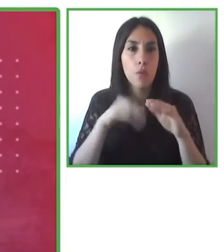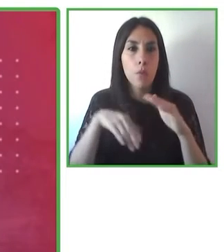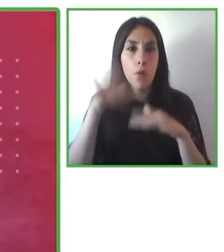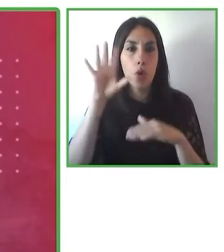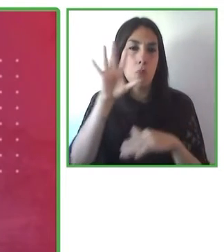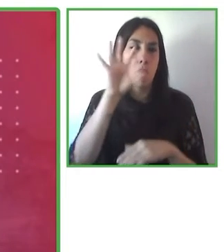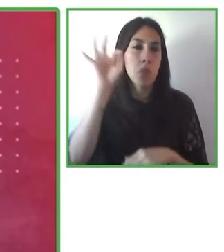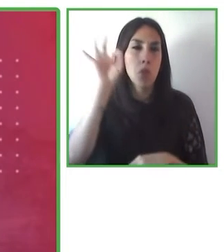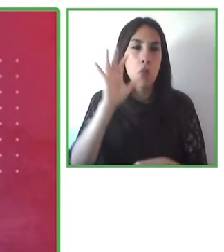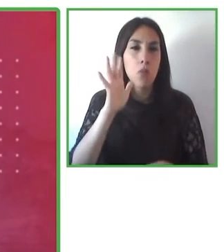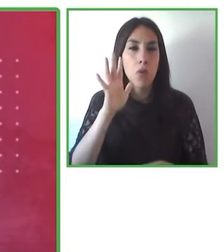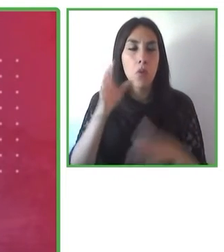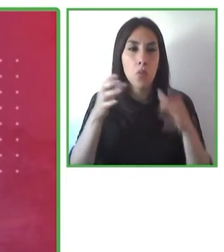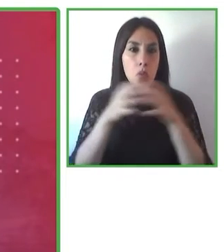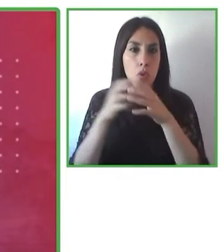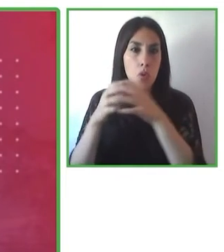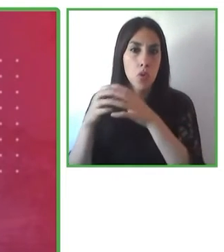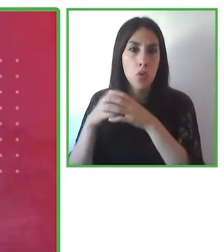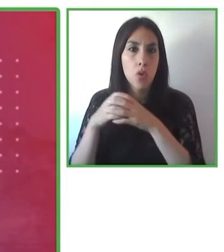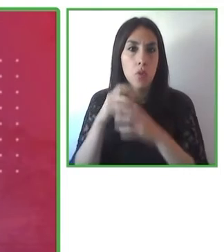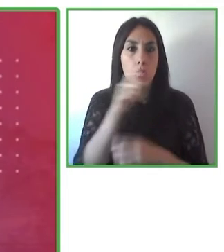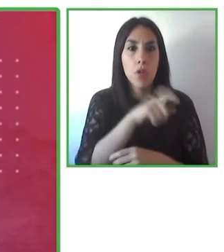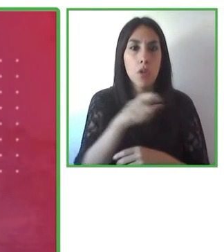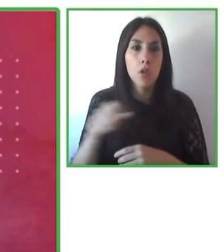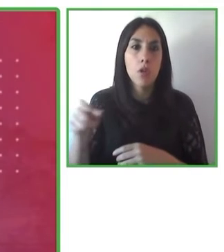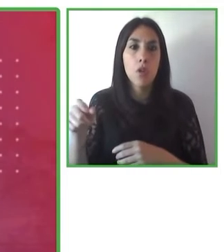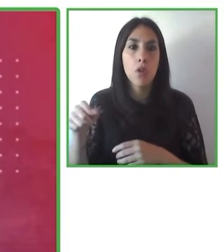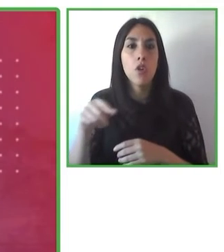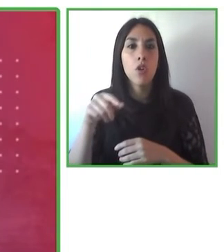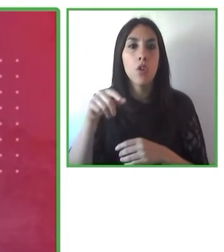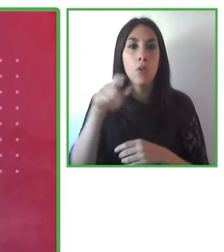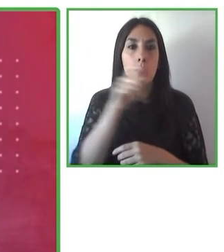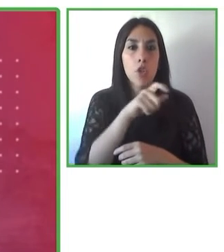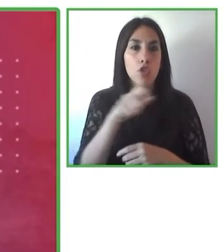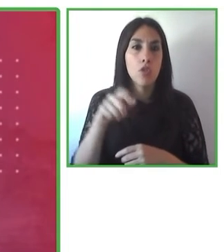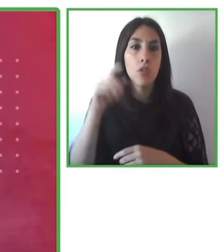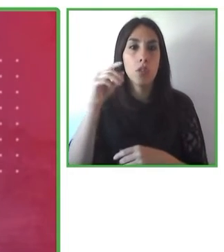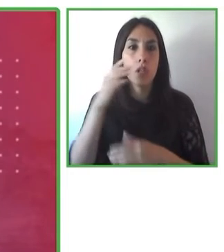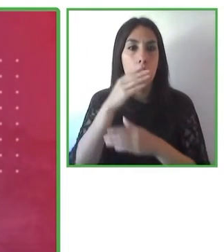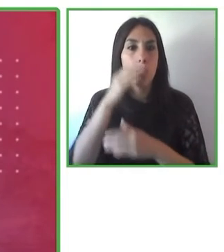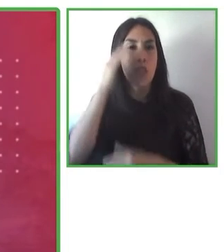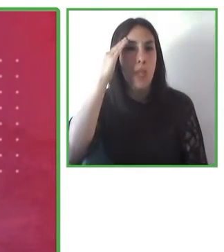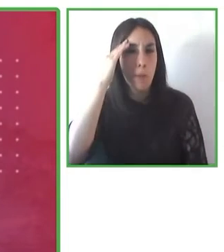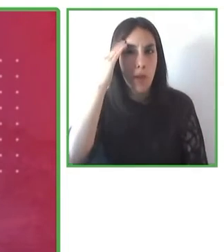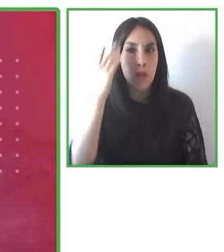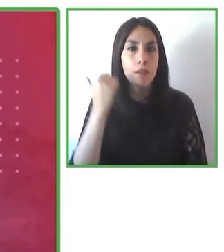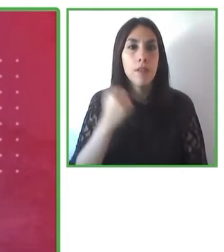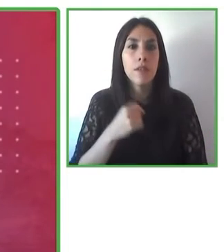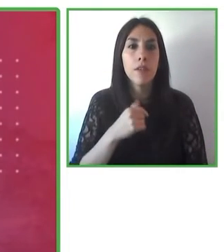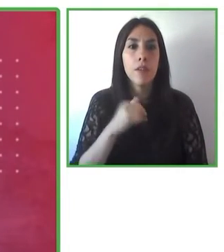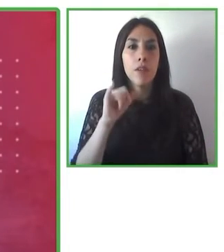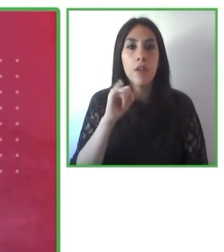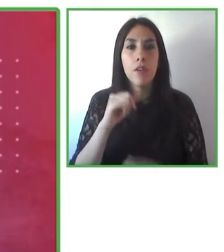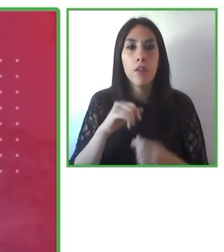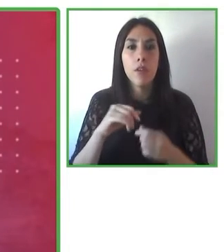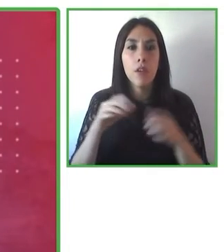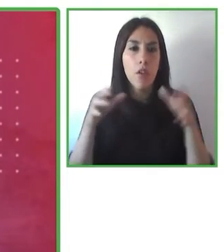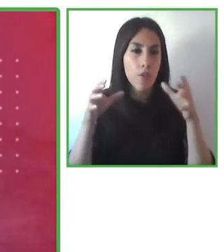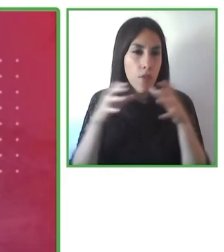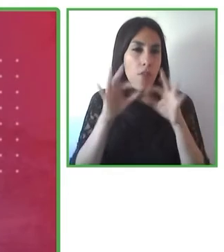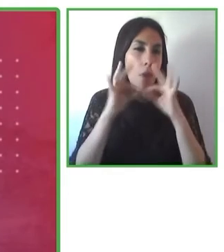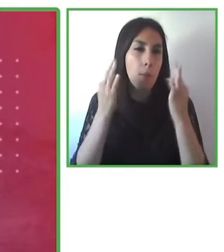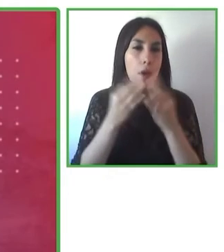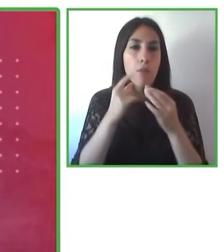sus familias, y que nos va a comentar sobre justamente una iniciativa de noticias en lectura fácil,